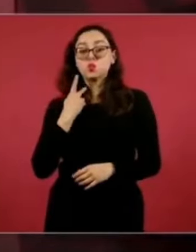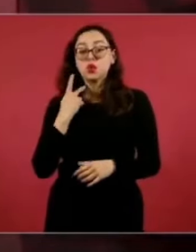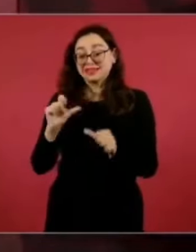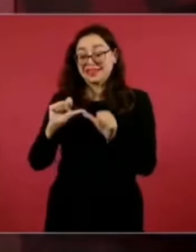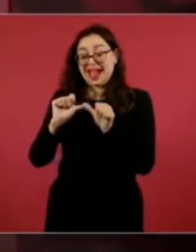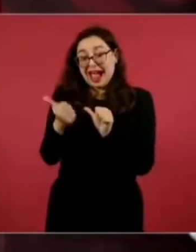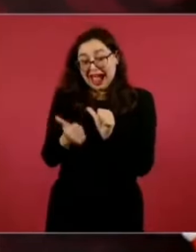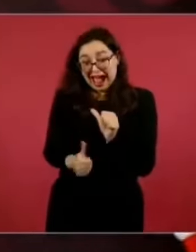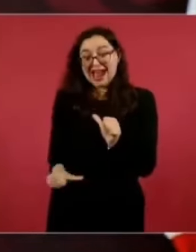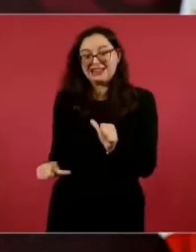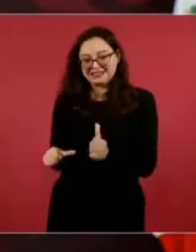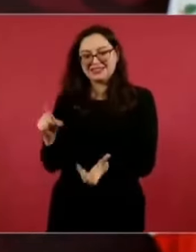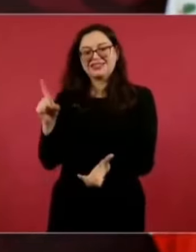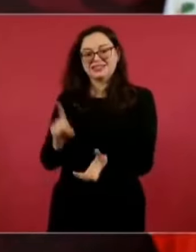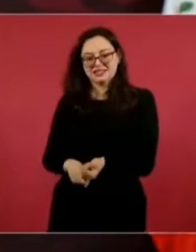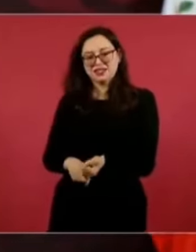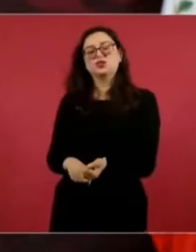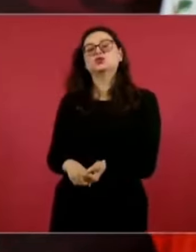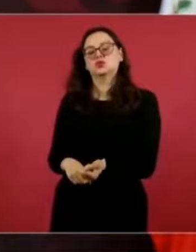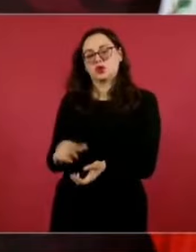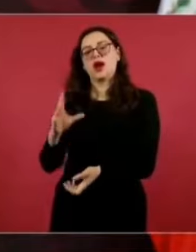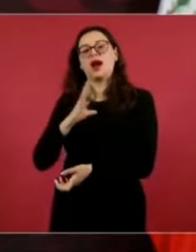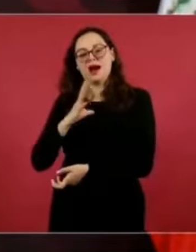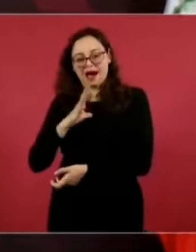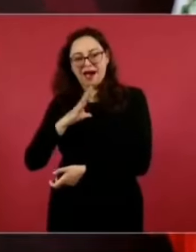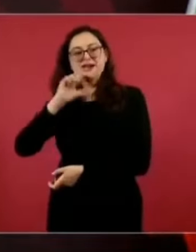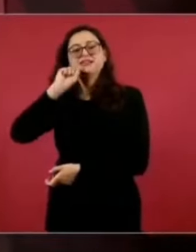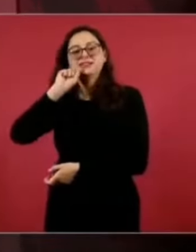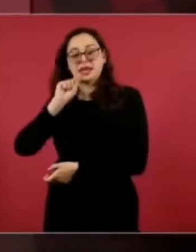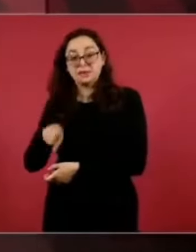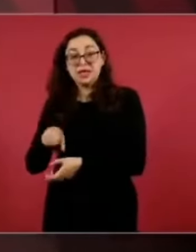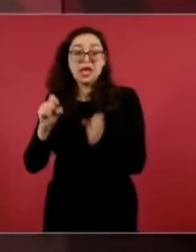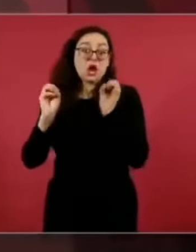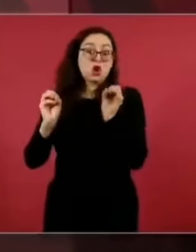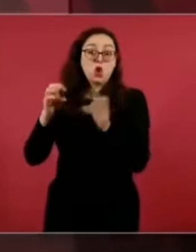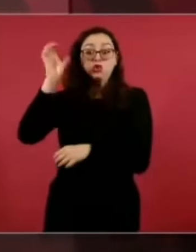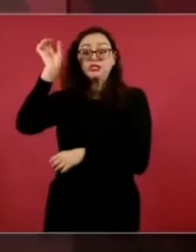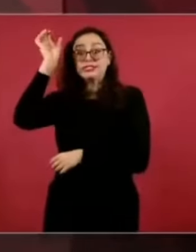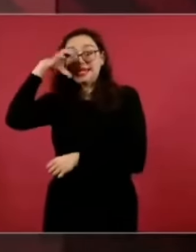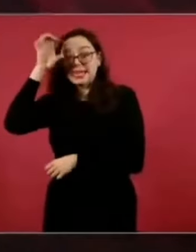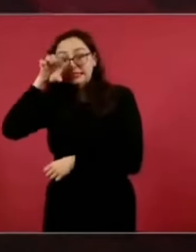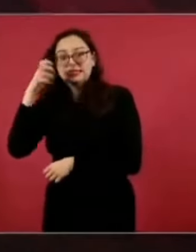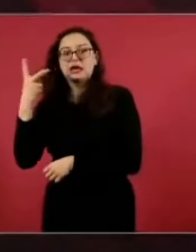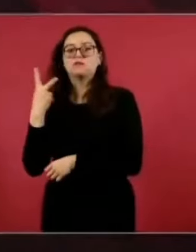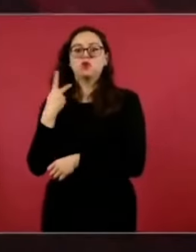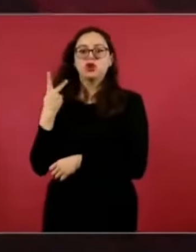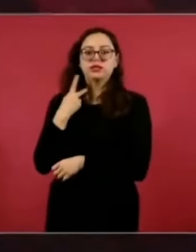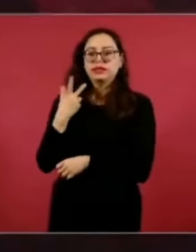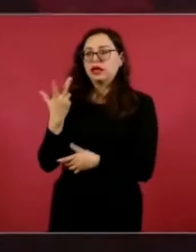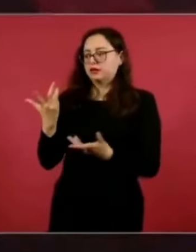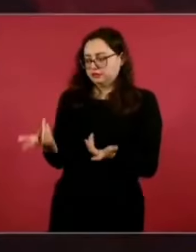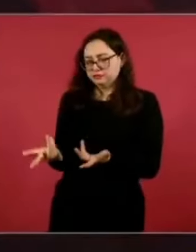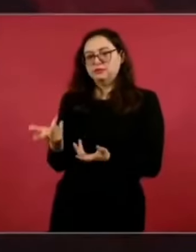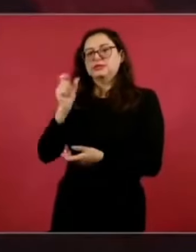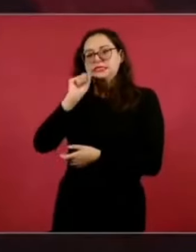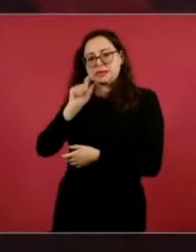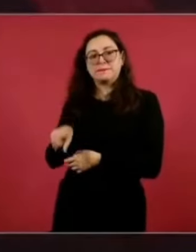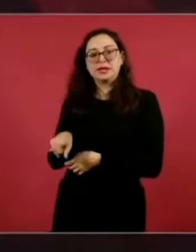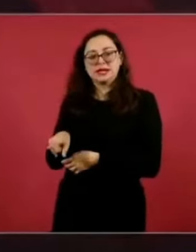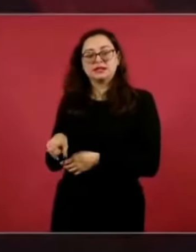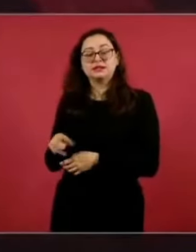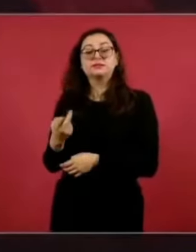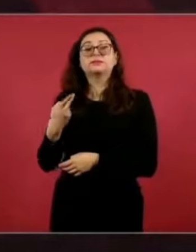arte, la ciencia de gobernar, pero